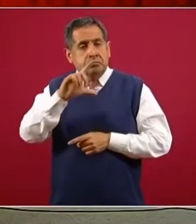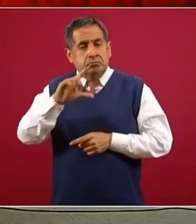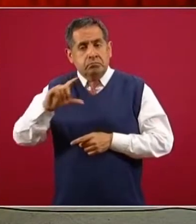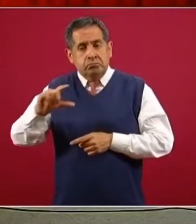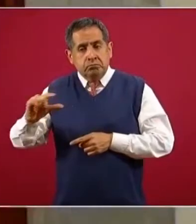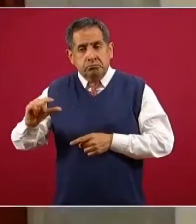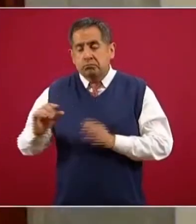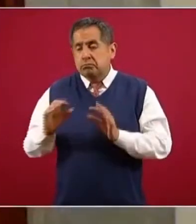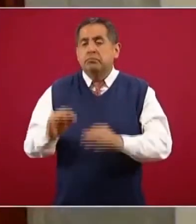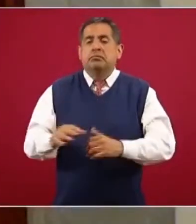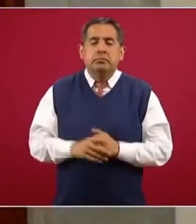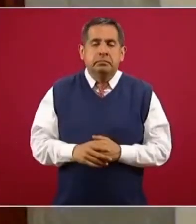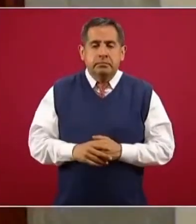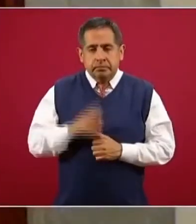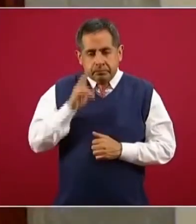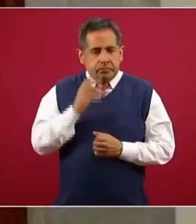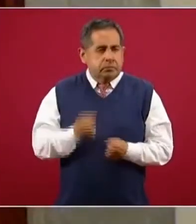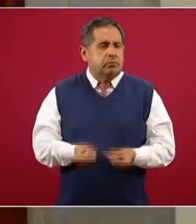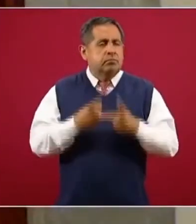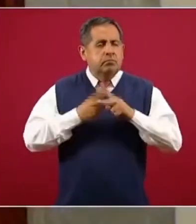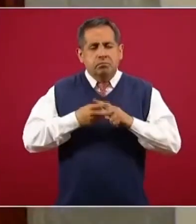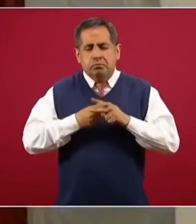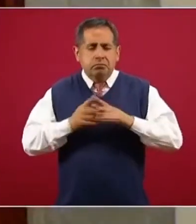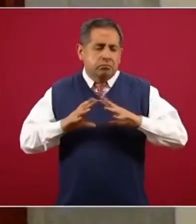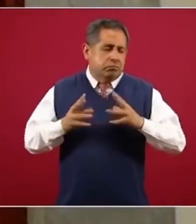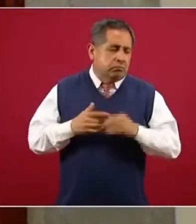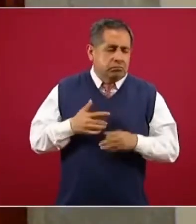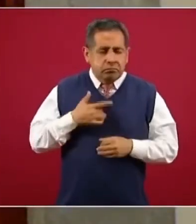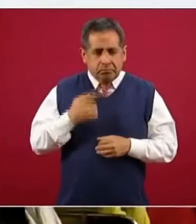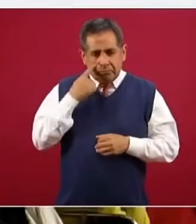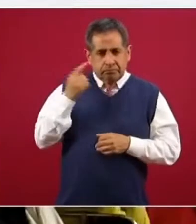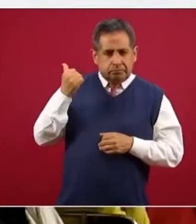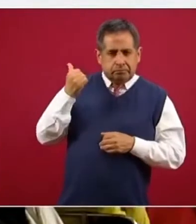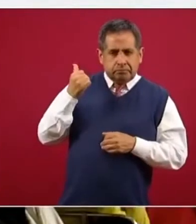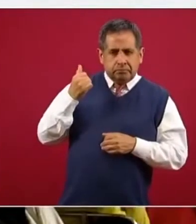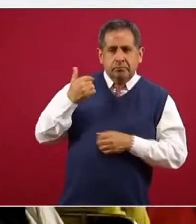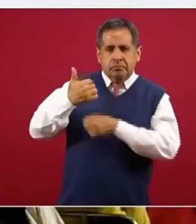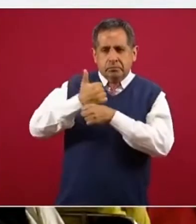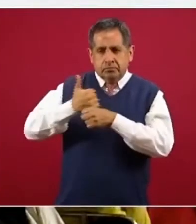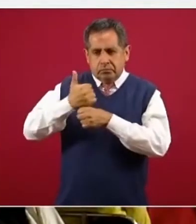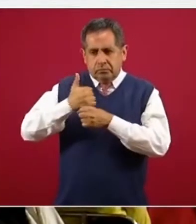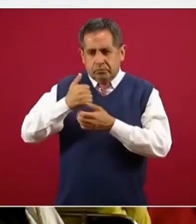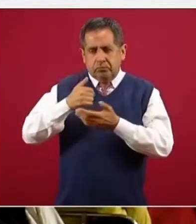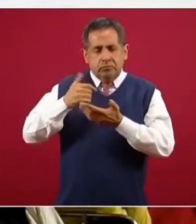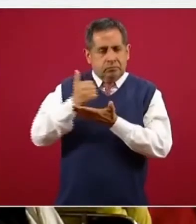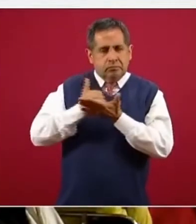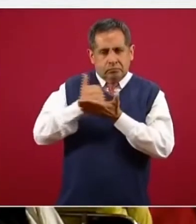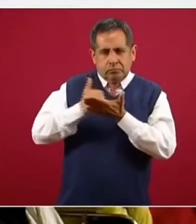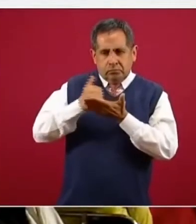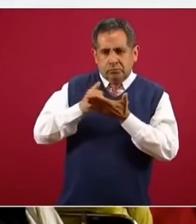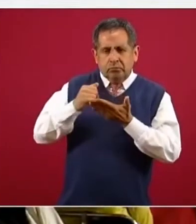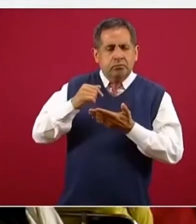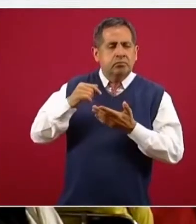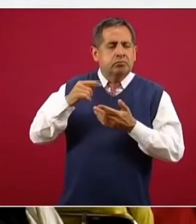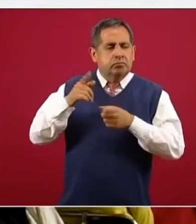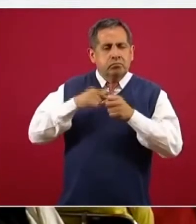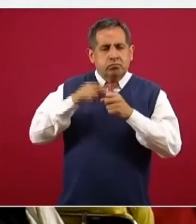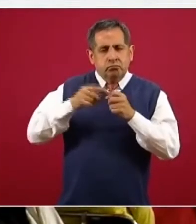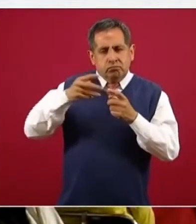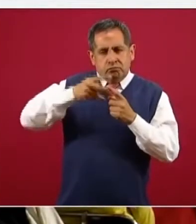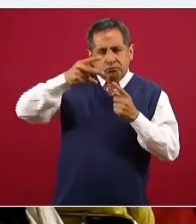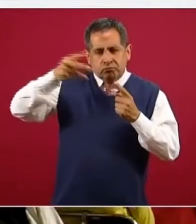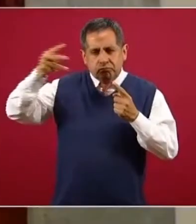los casos estimados, que son la curva azul clara, ya veníamos viendo desde el inicio de la semana la